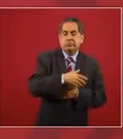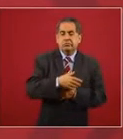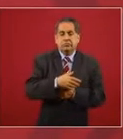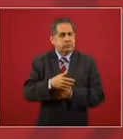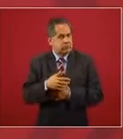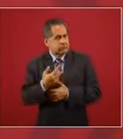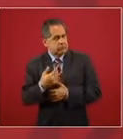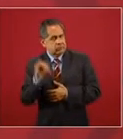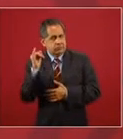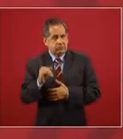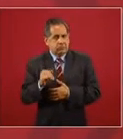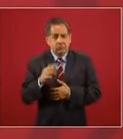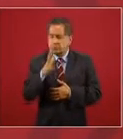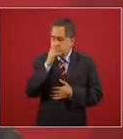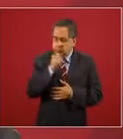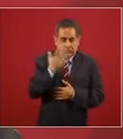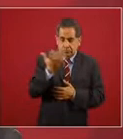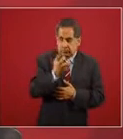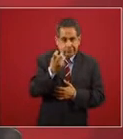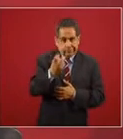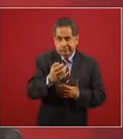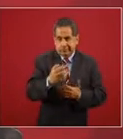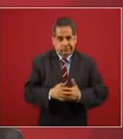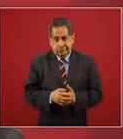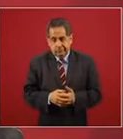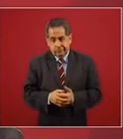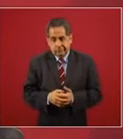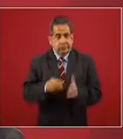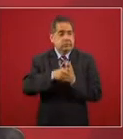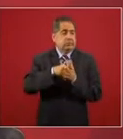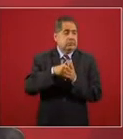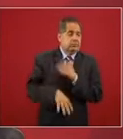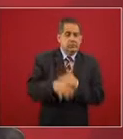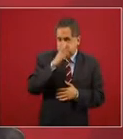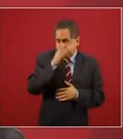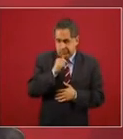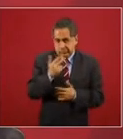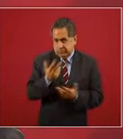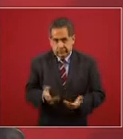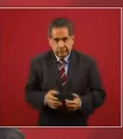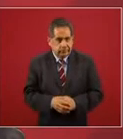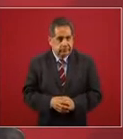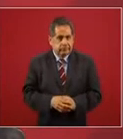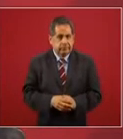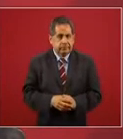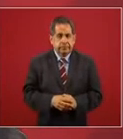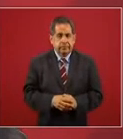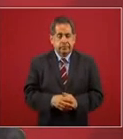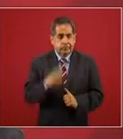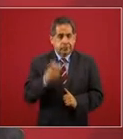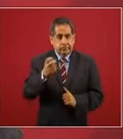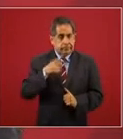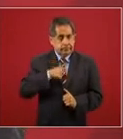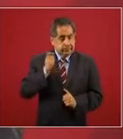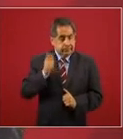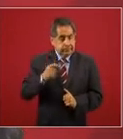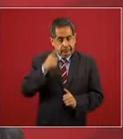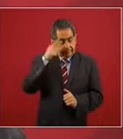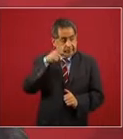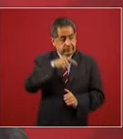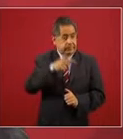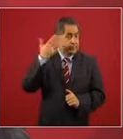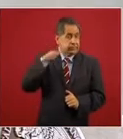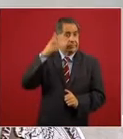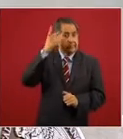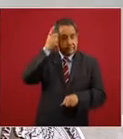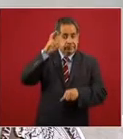y eso no se puede omitir y el que era director